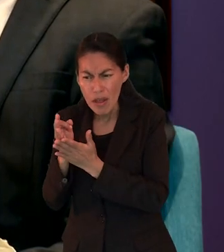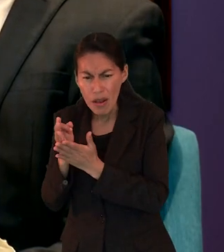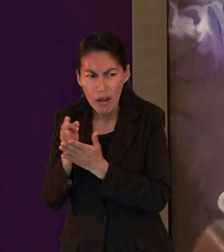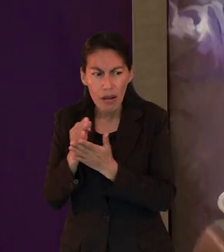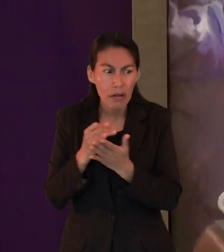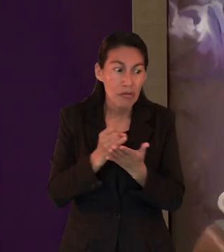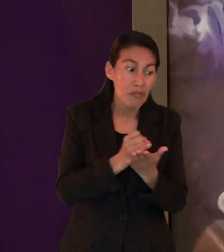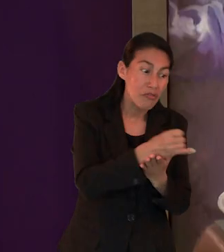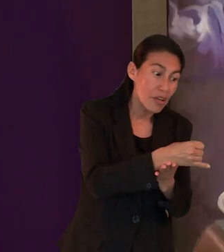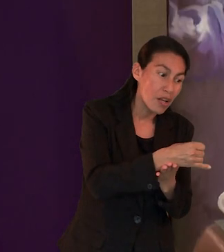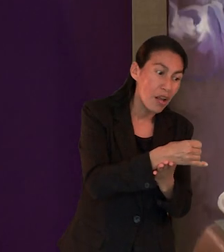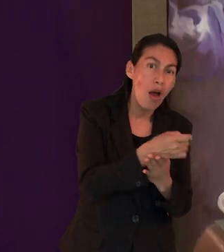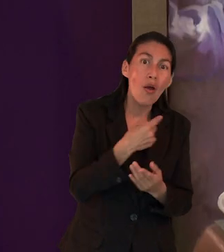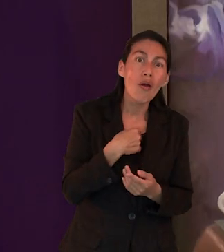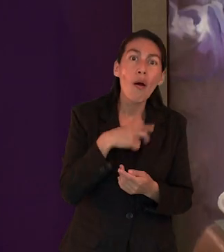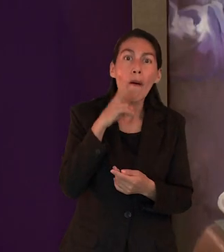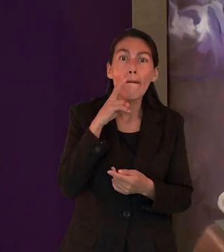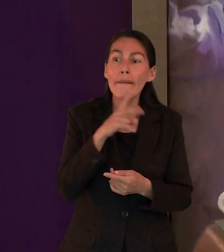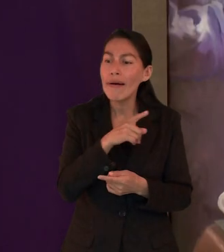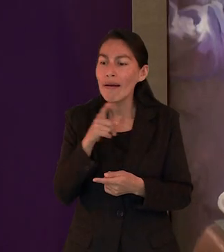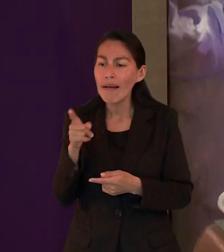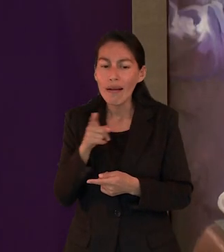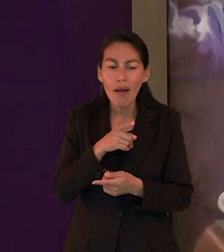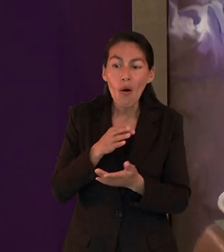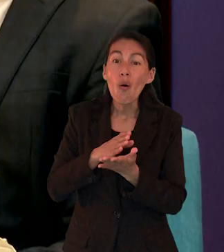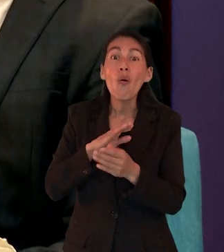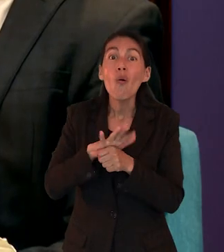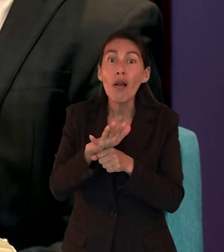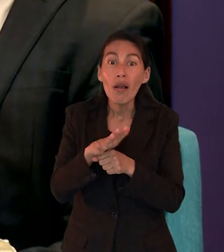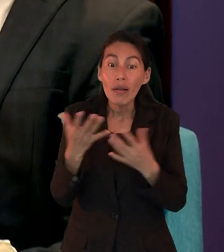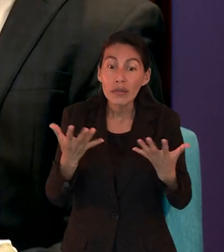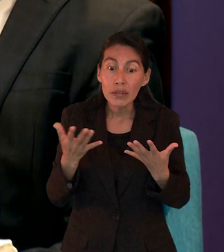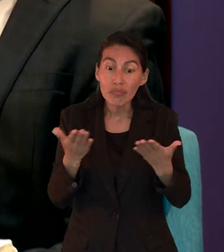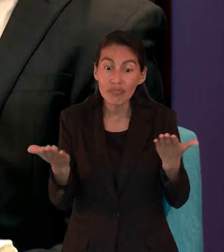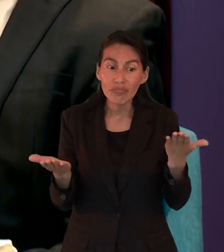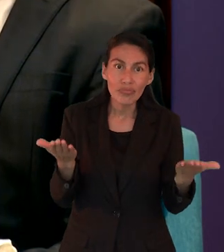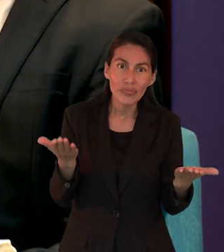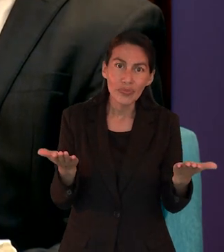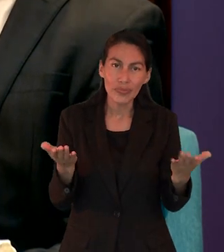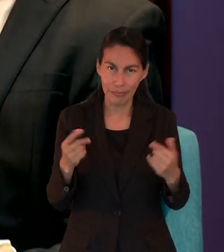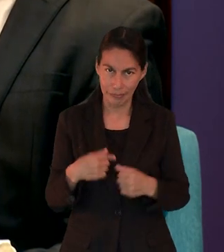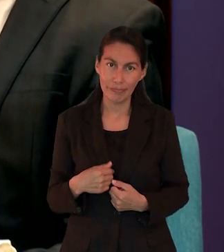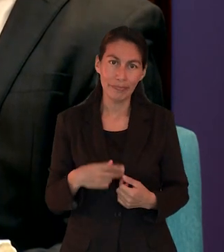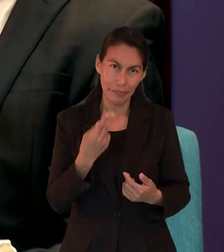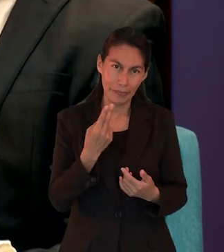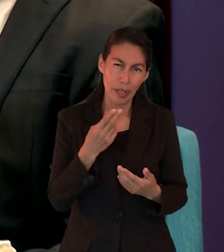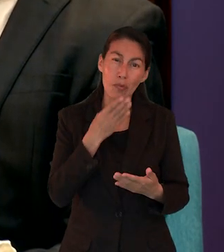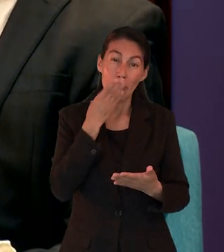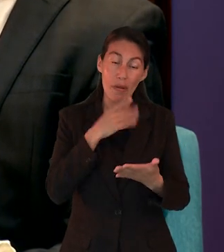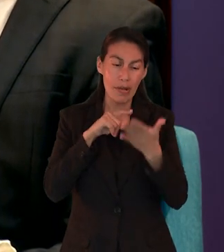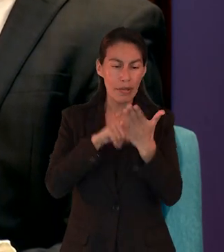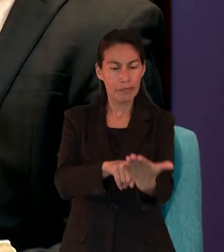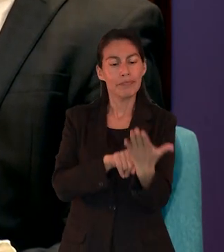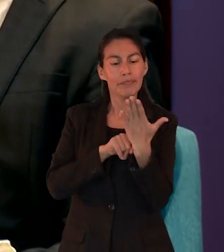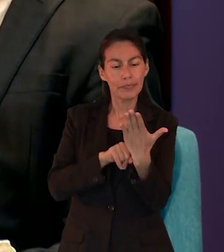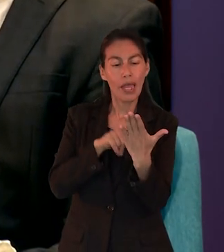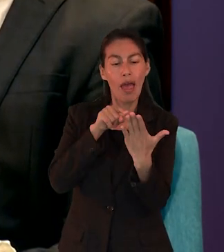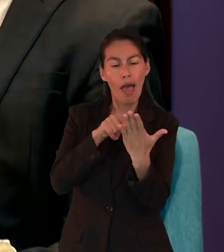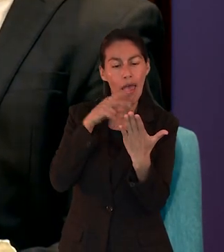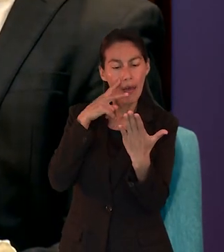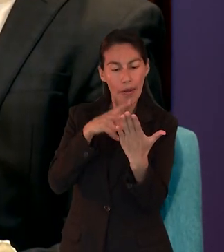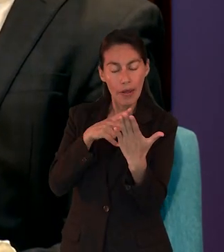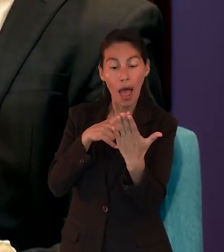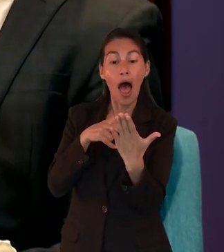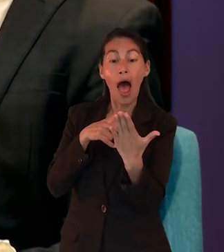que además de acordarse de sus pastores, pero hay que tener también el cuidado con esas doctrinas extrañas. Y la mejor